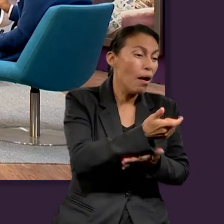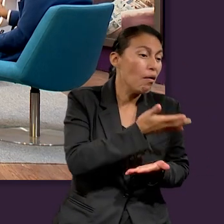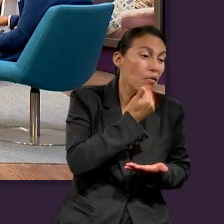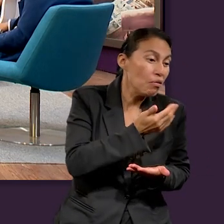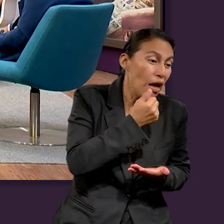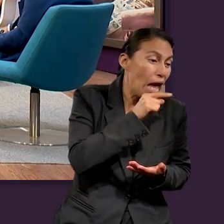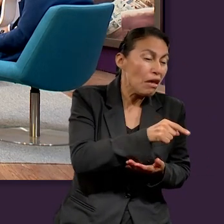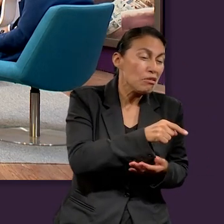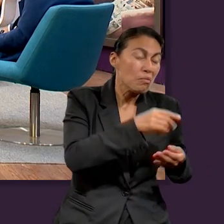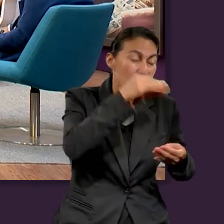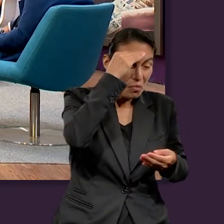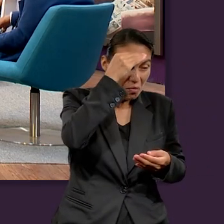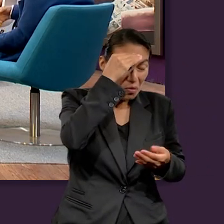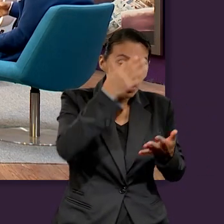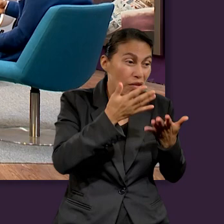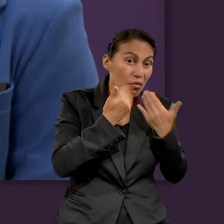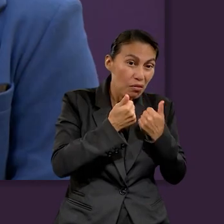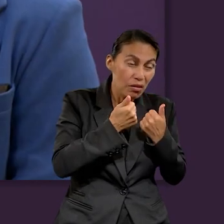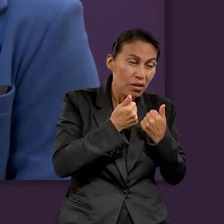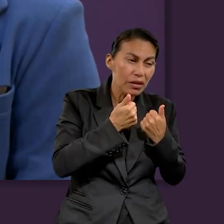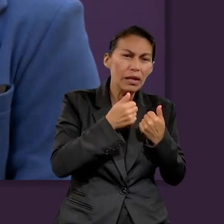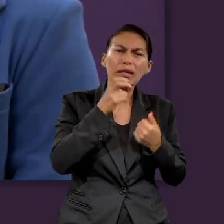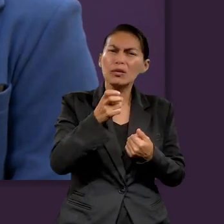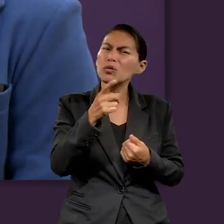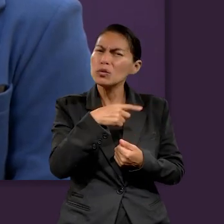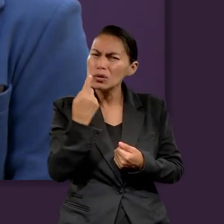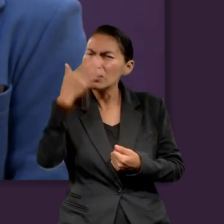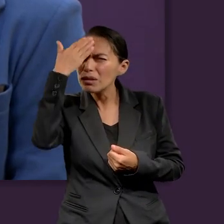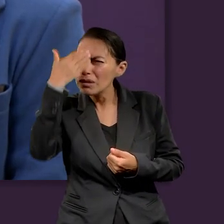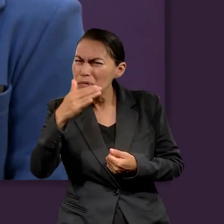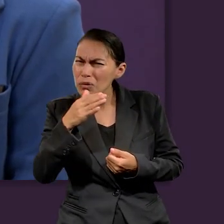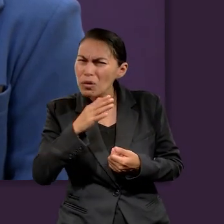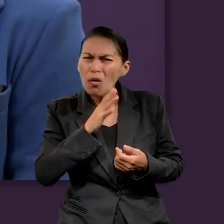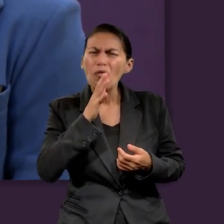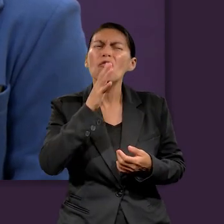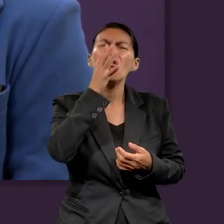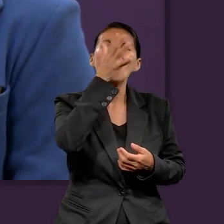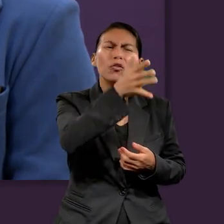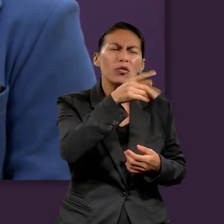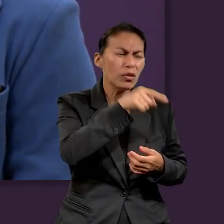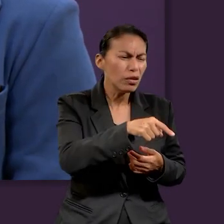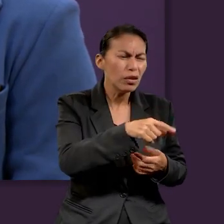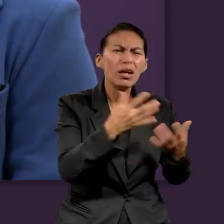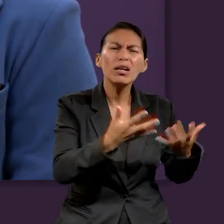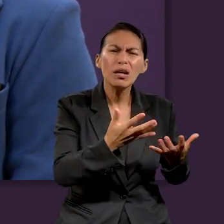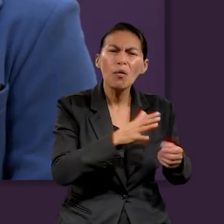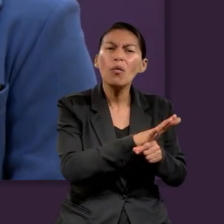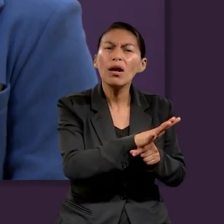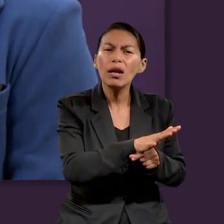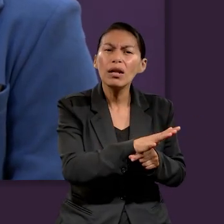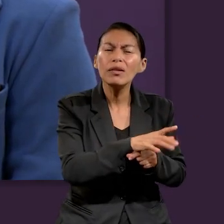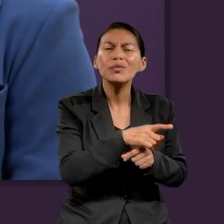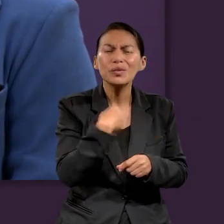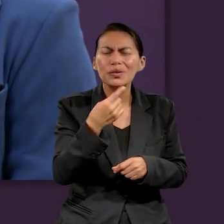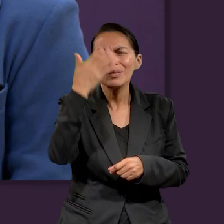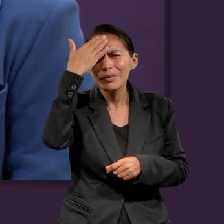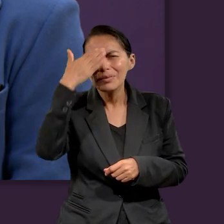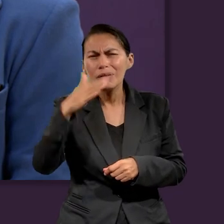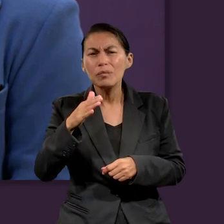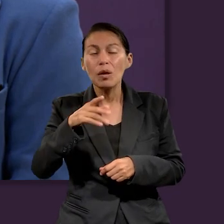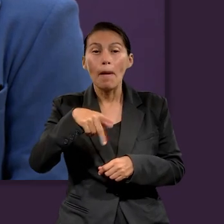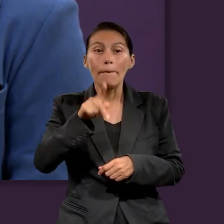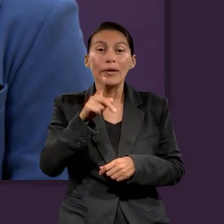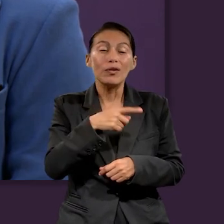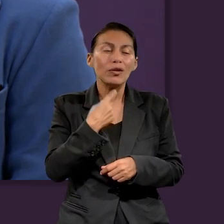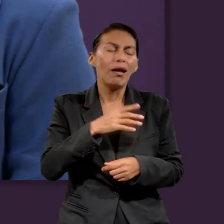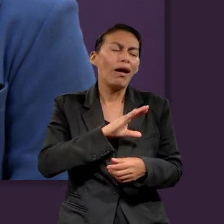es puesta en el olvido. O sea, sabemos cuál es el fin de los que descansan, de los que mueren. Pero como nosotros estamos